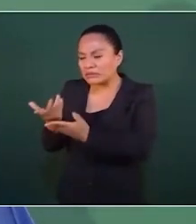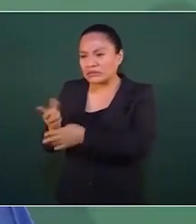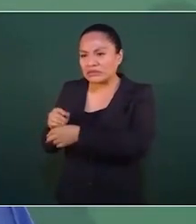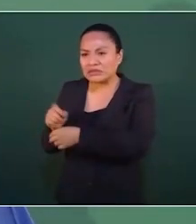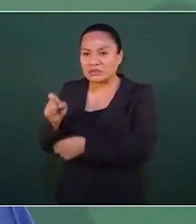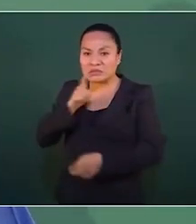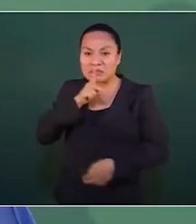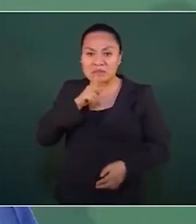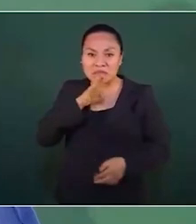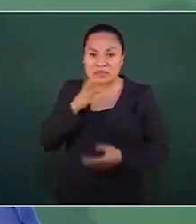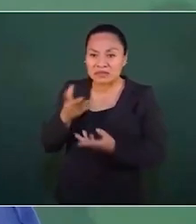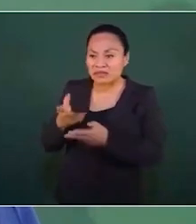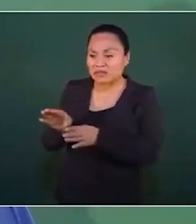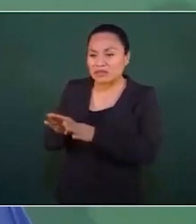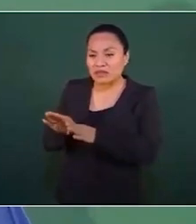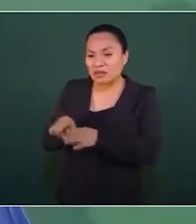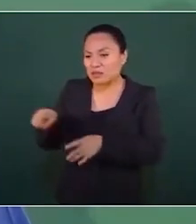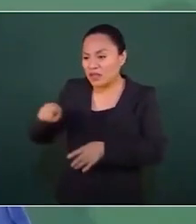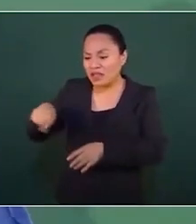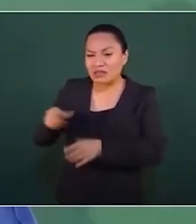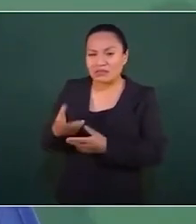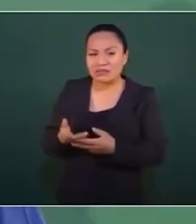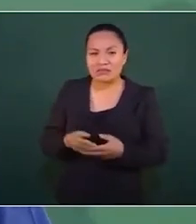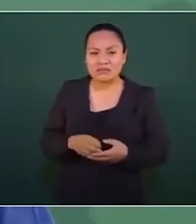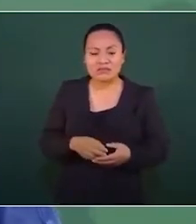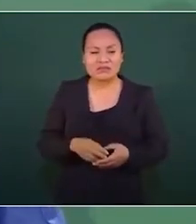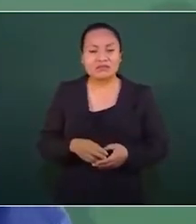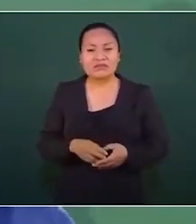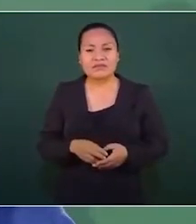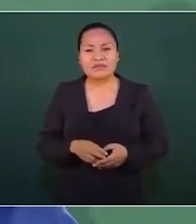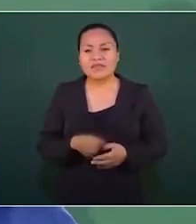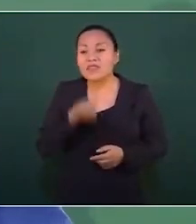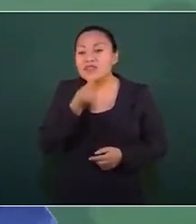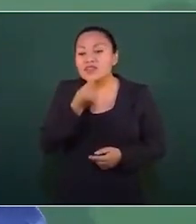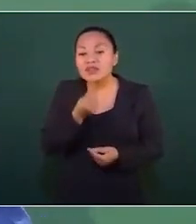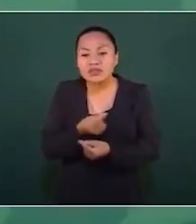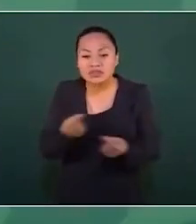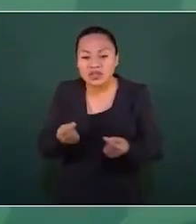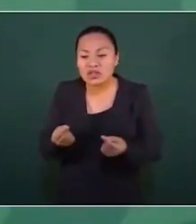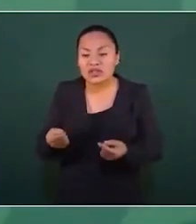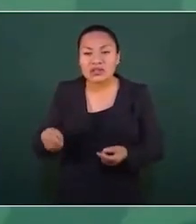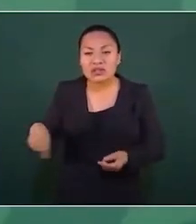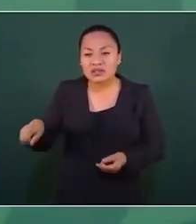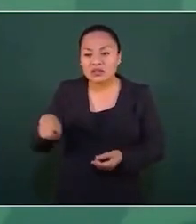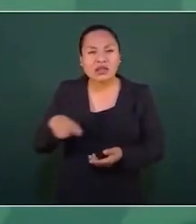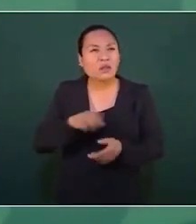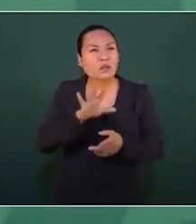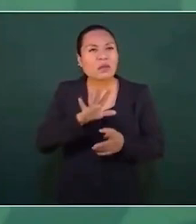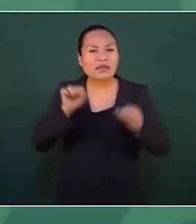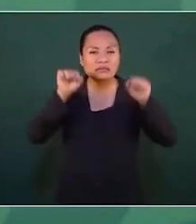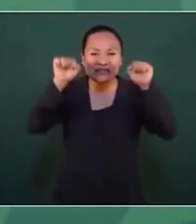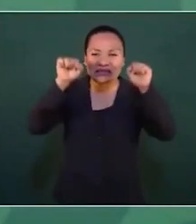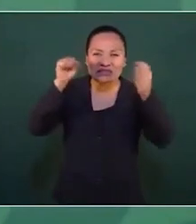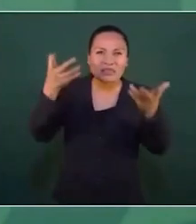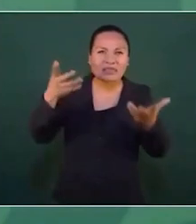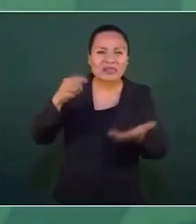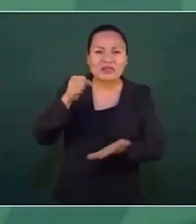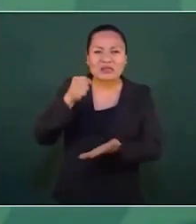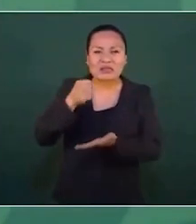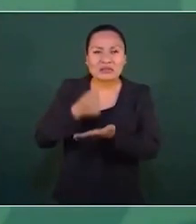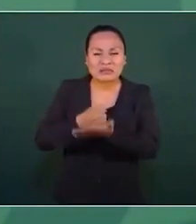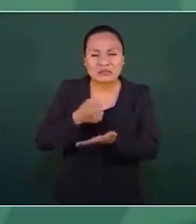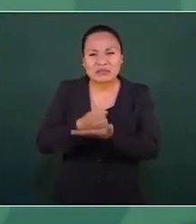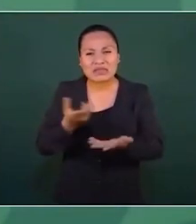para ver si cedíamos y dábamos